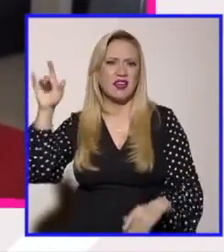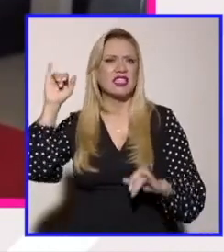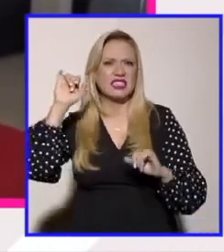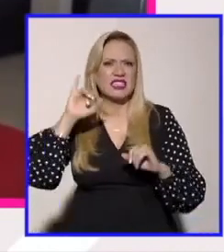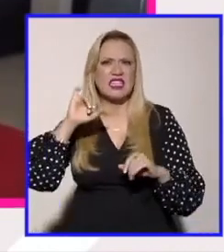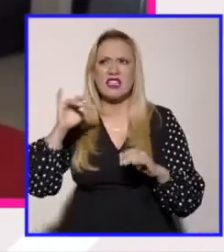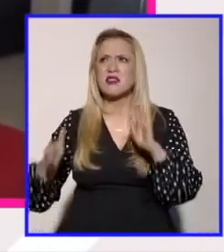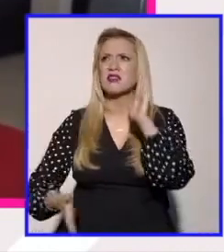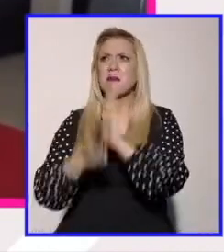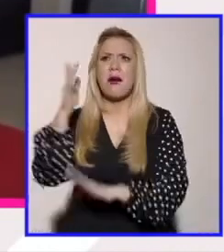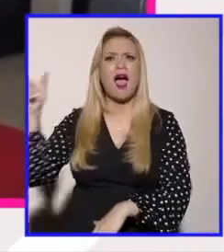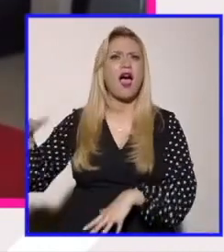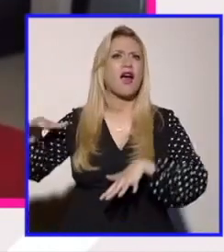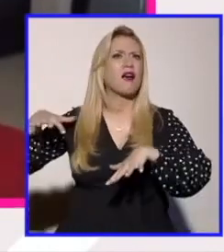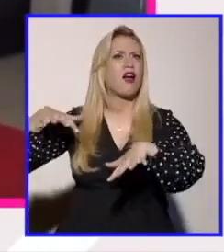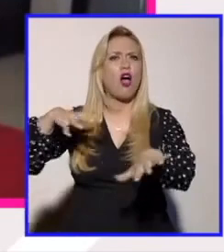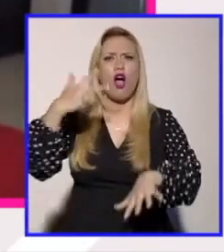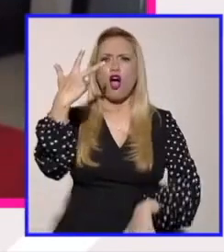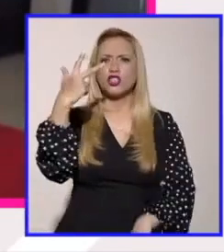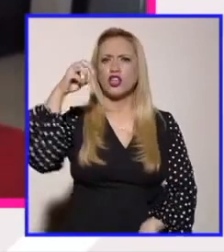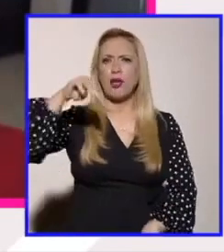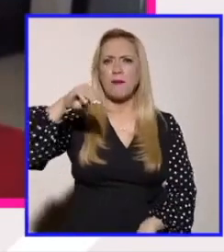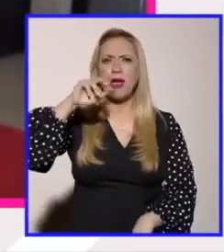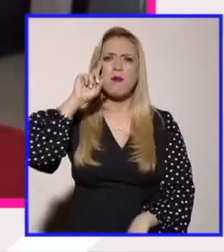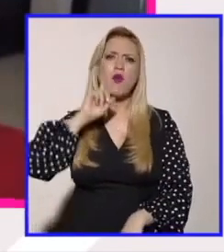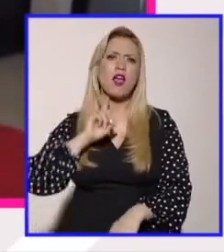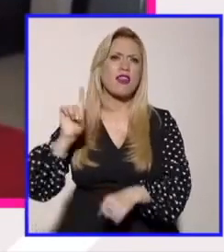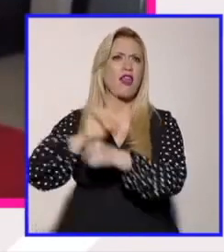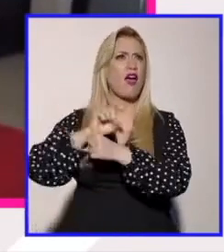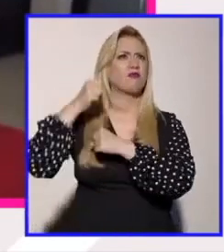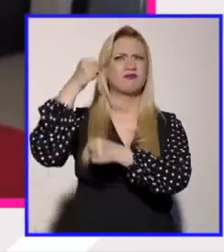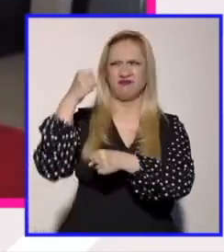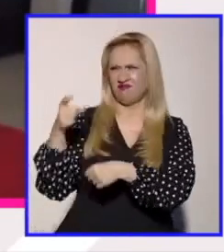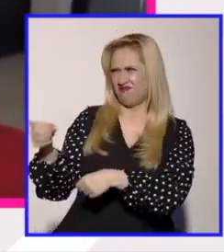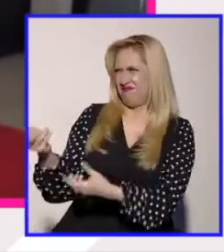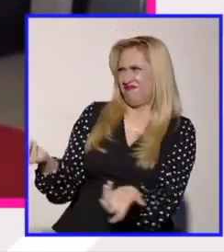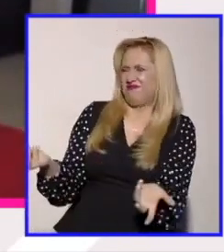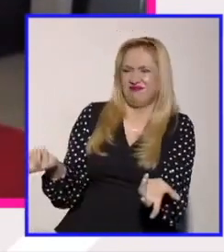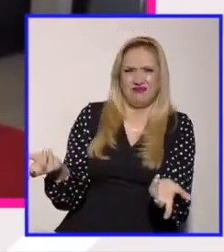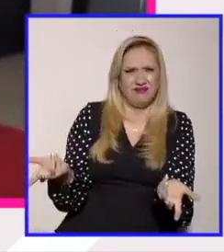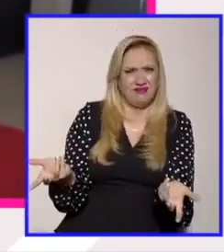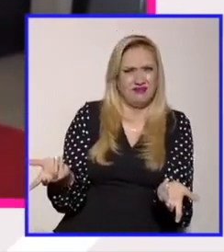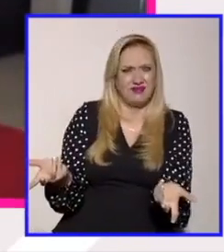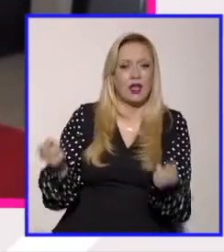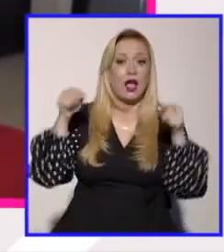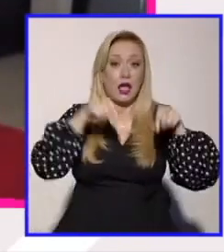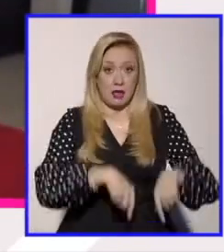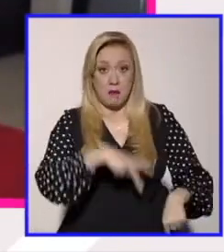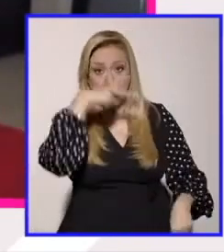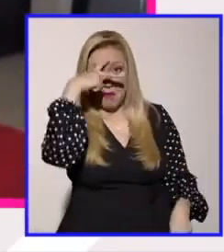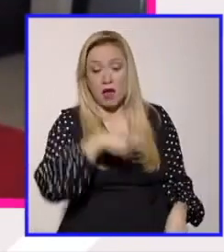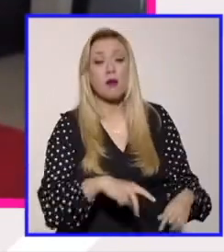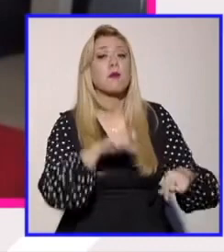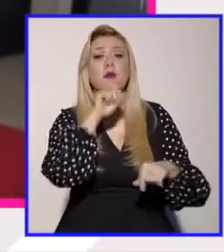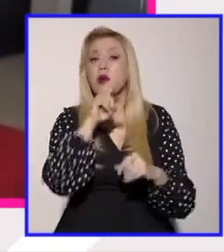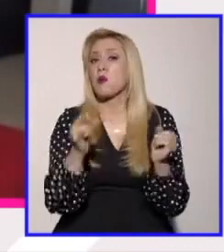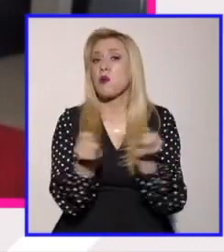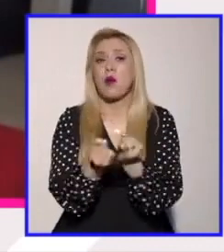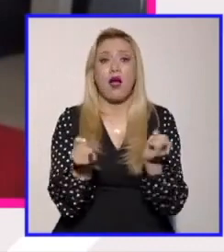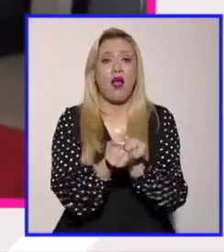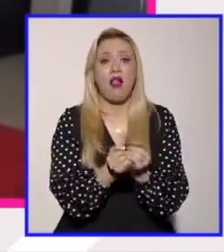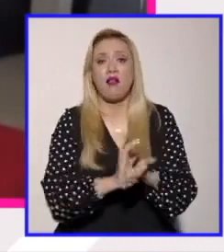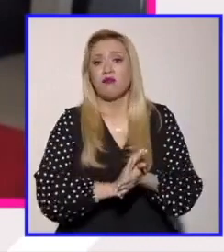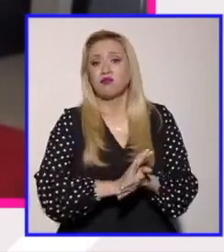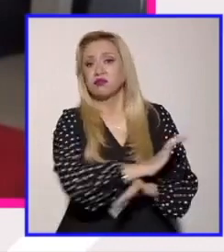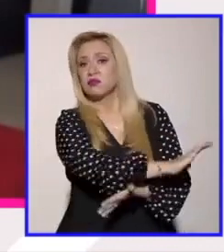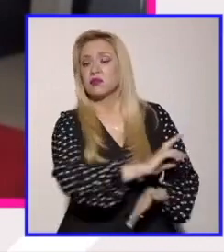y aquí en México también tienen estas mismas presencias de hecho muy famosamente las mujeres que se posicionan desde este feminismo transexcluyente